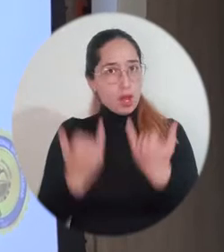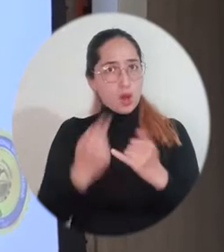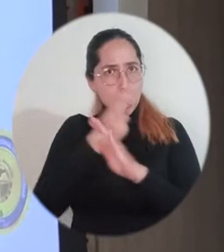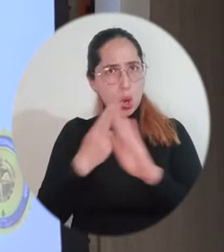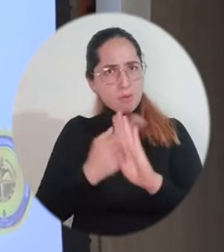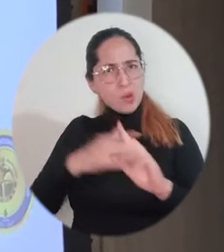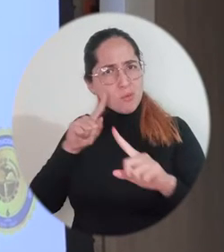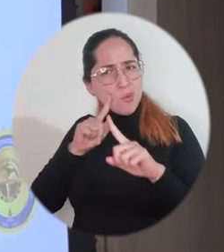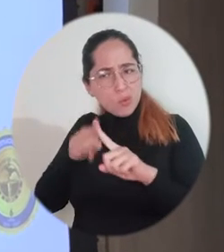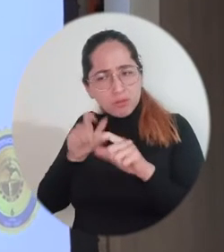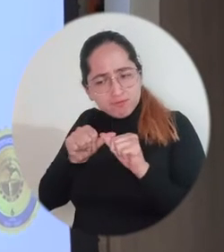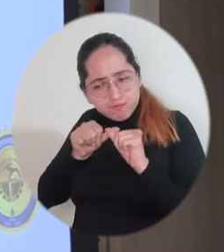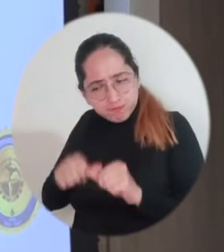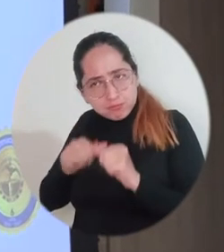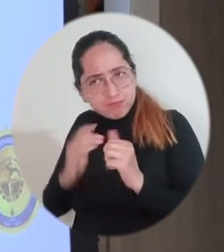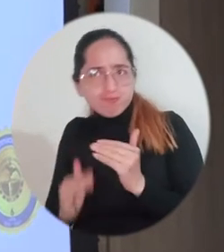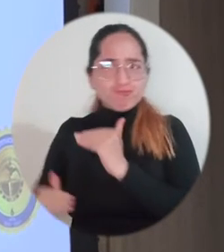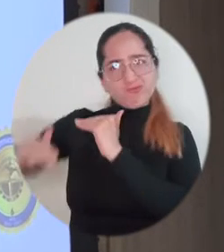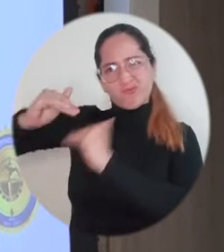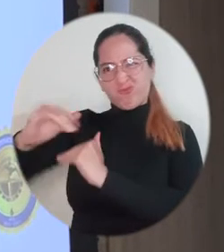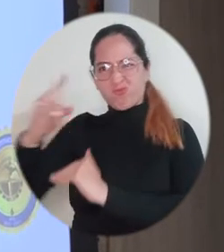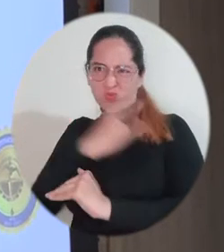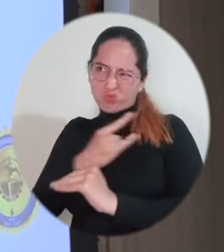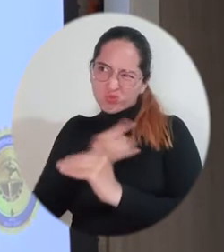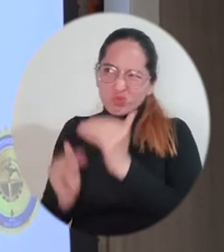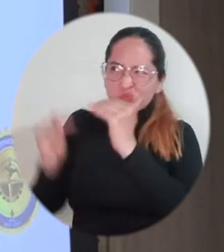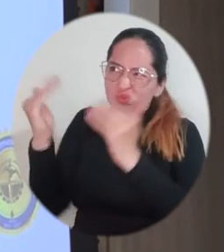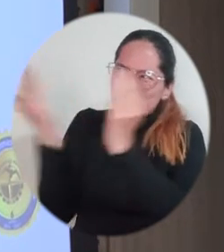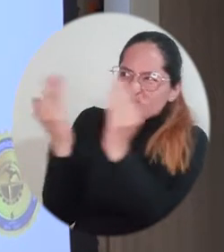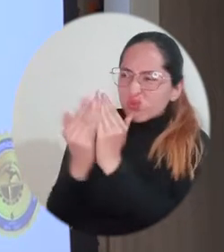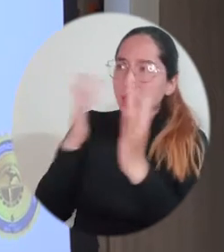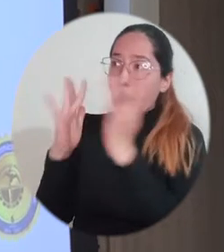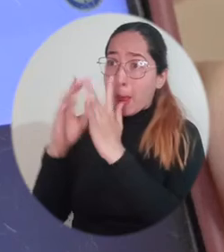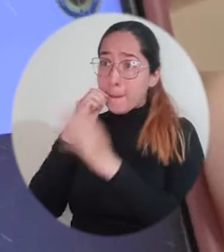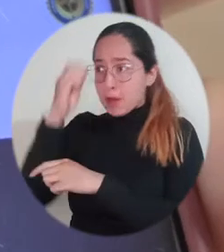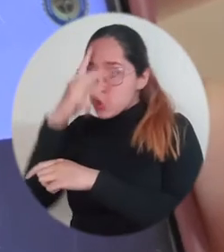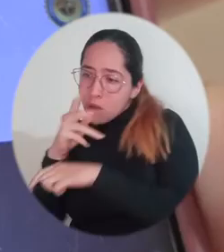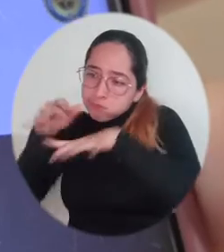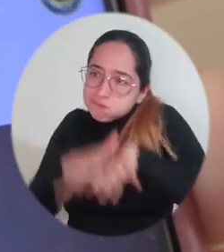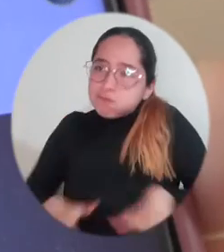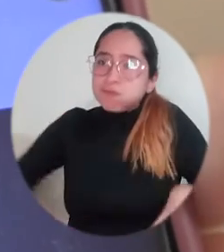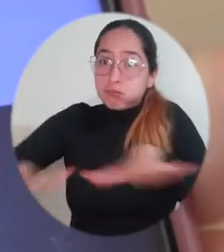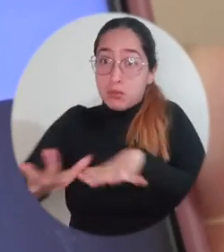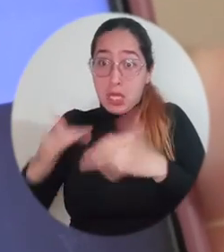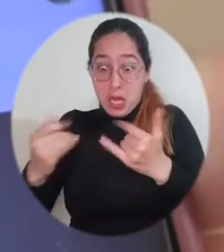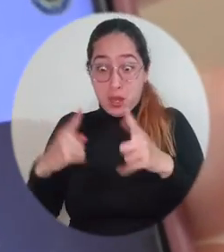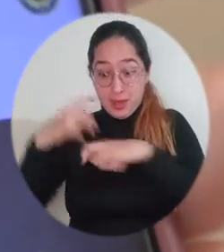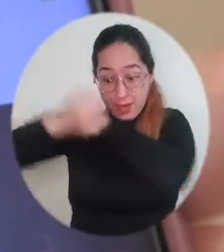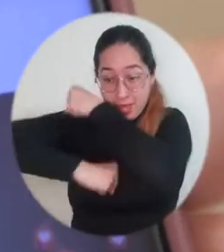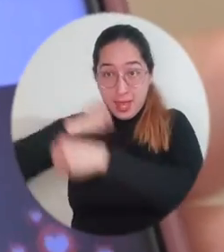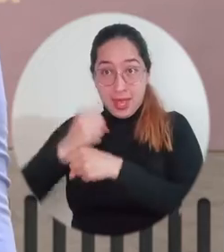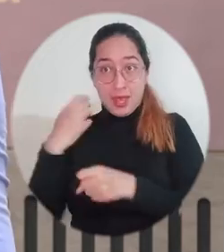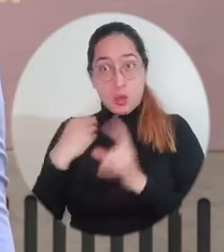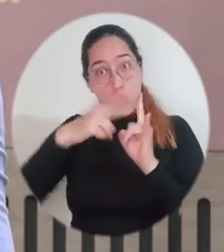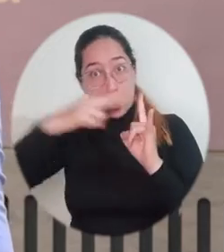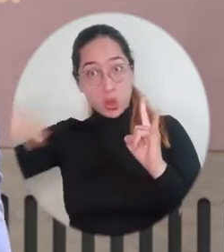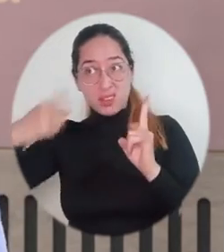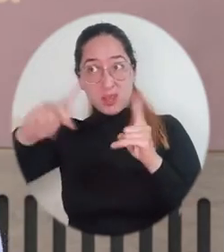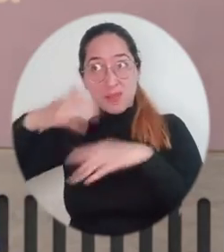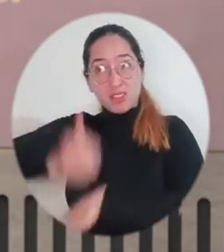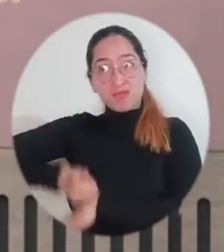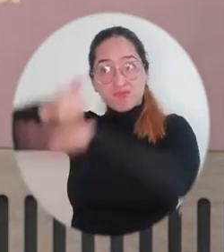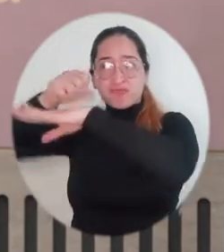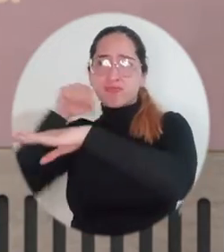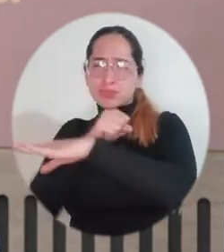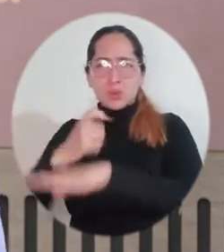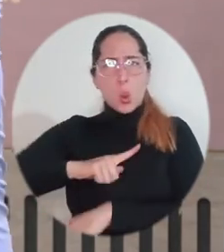En un compromiso permanente con la formación superior de alta calidad pertinente con el territorio, en el último año la Universidad del Magdalena, bajo el